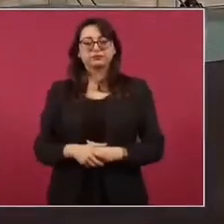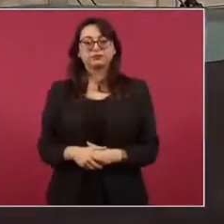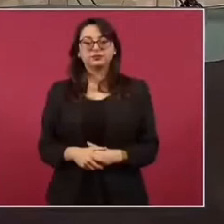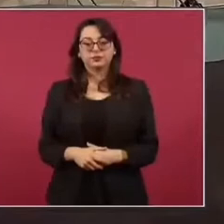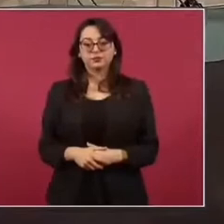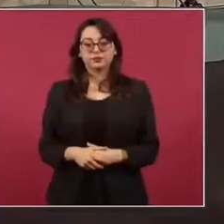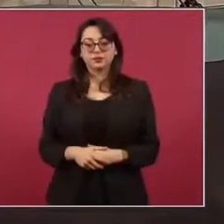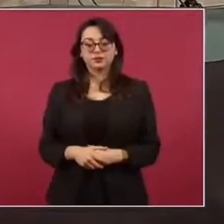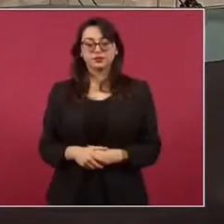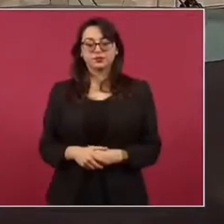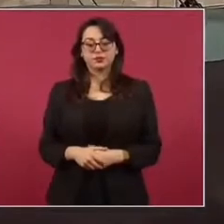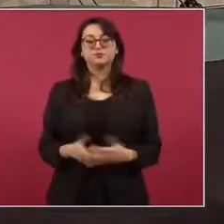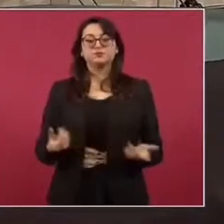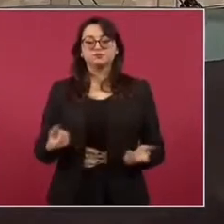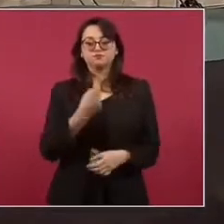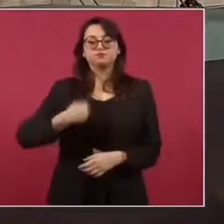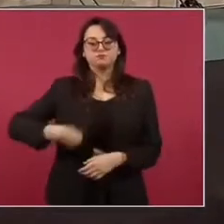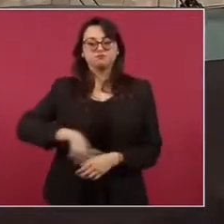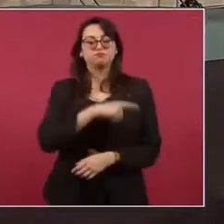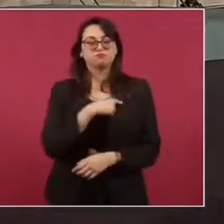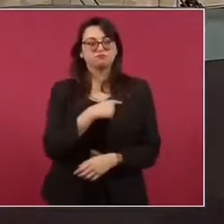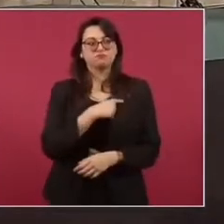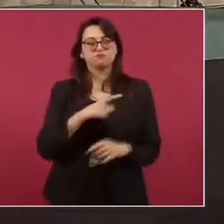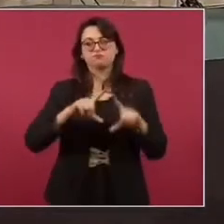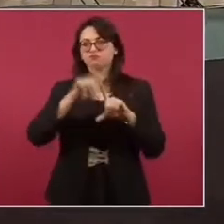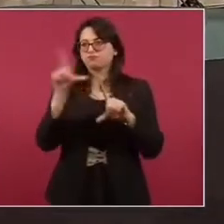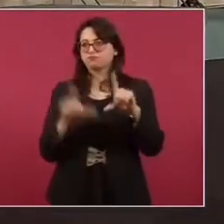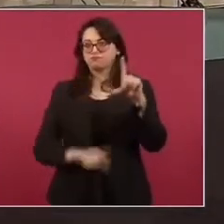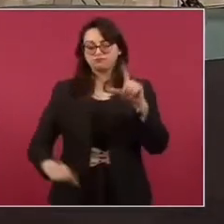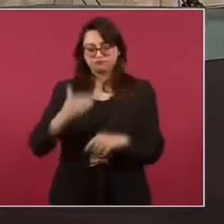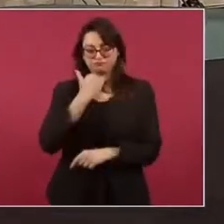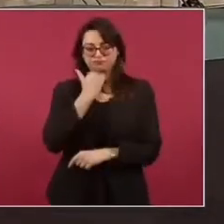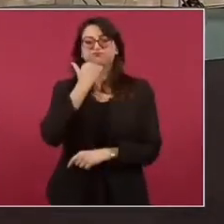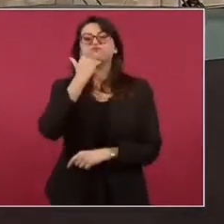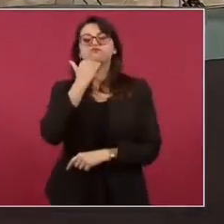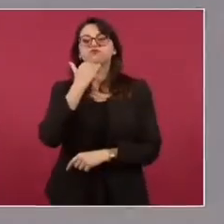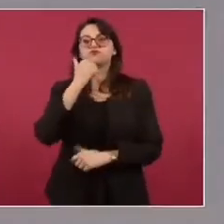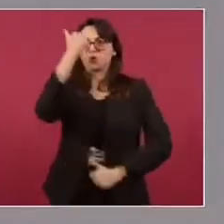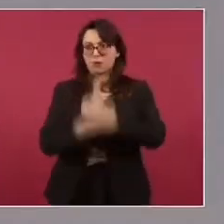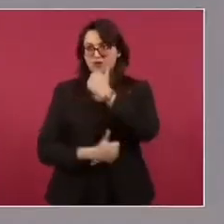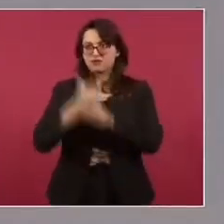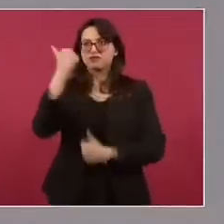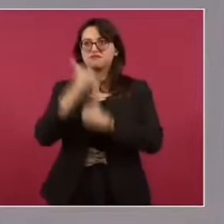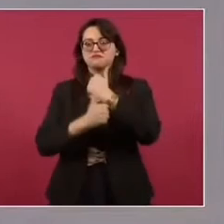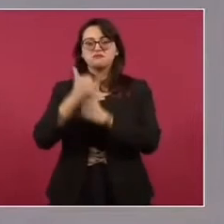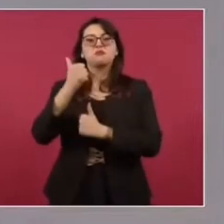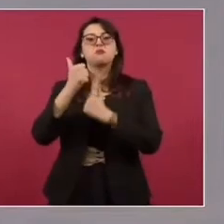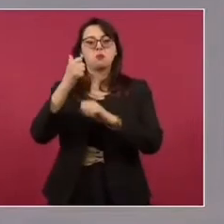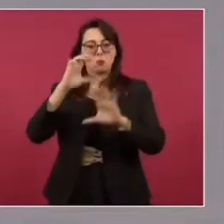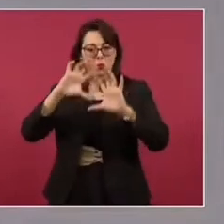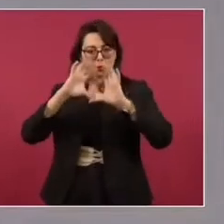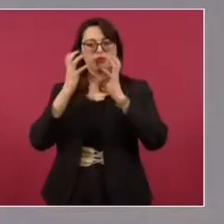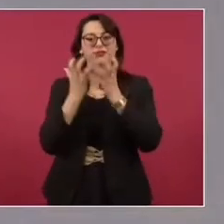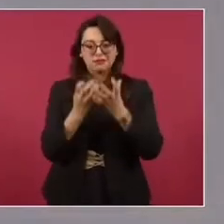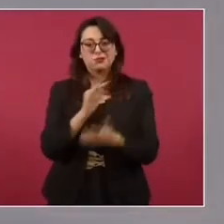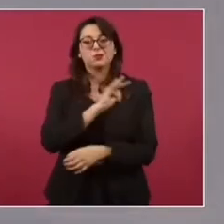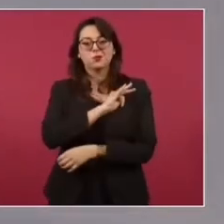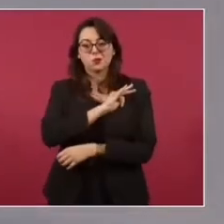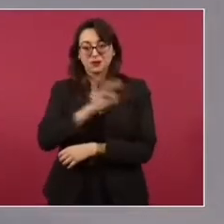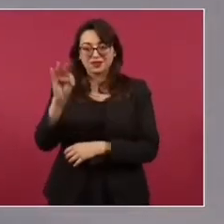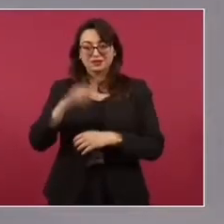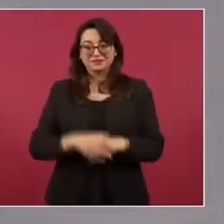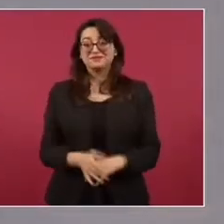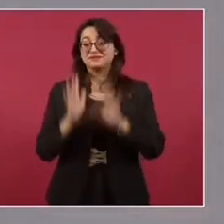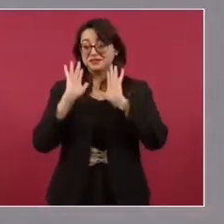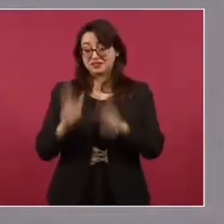Nos ha dignificado y colocado en la cúspide mundial. En este año se dará la